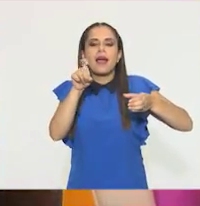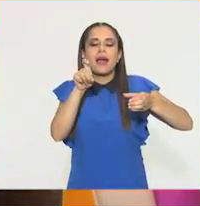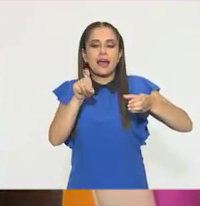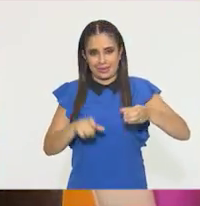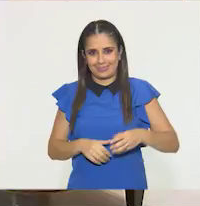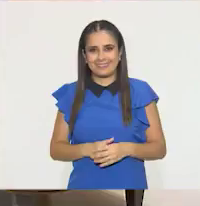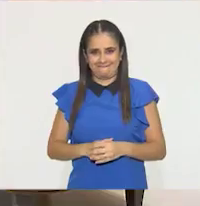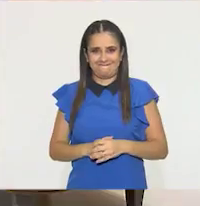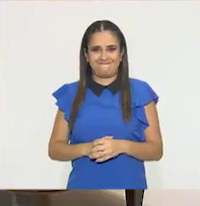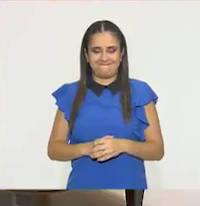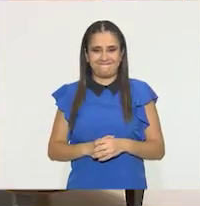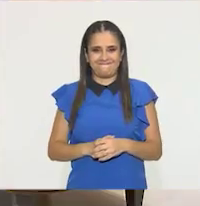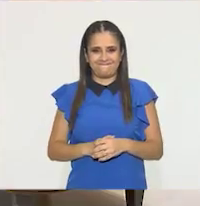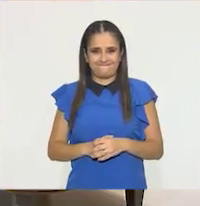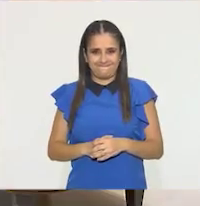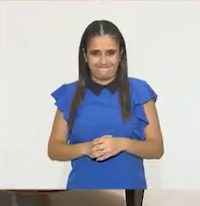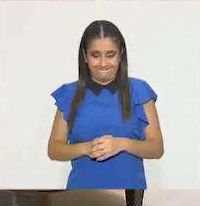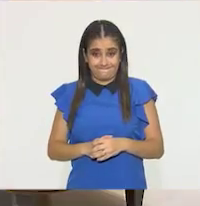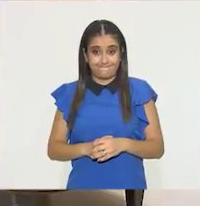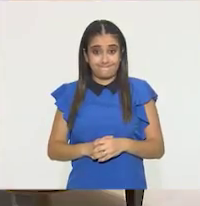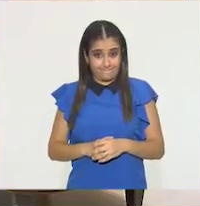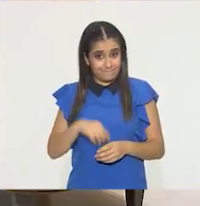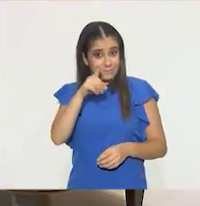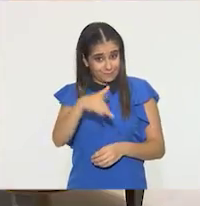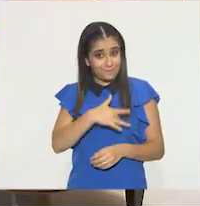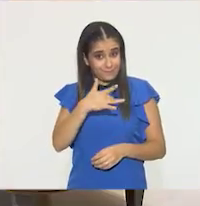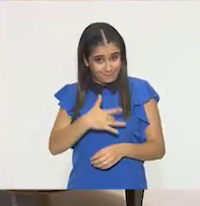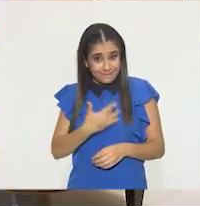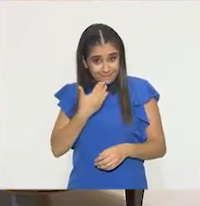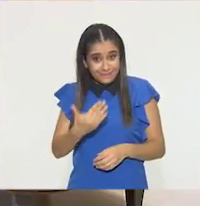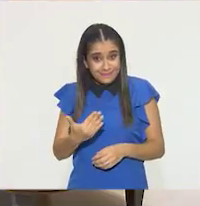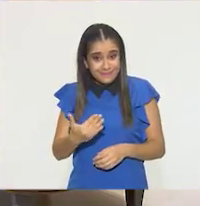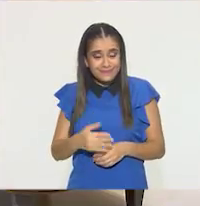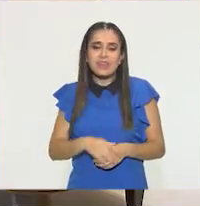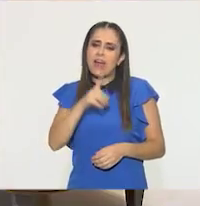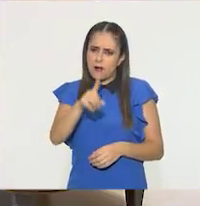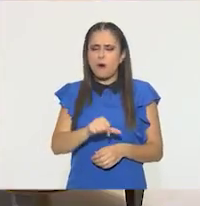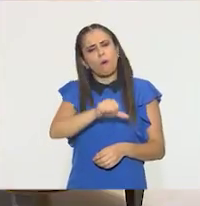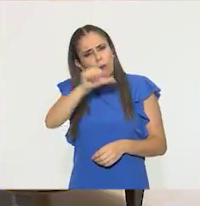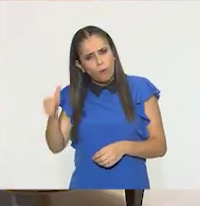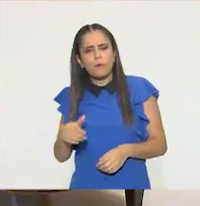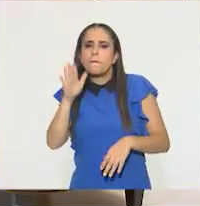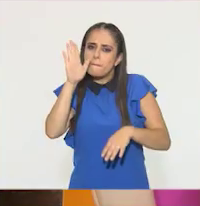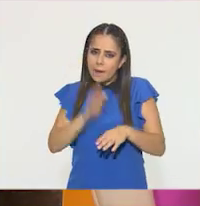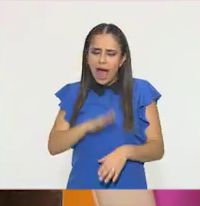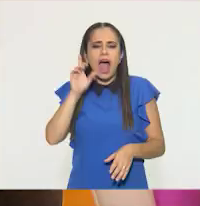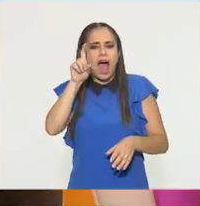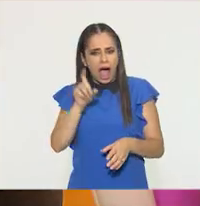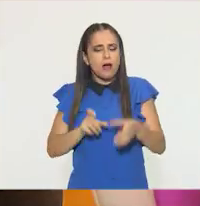¿Listo? ¿Qué tal? Sirvió de mucho, ¿no? Sí. Vamos a dar un trago más grande. Ok.